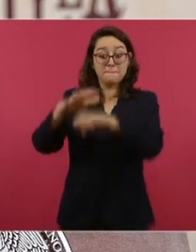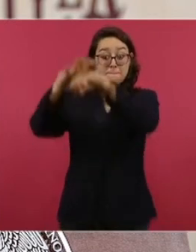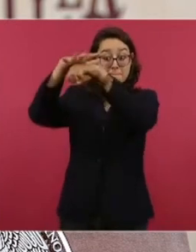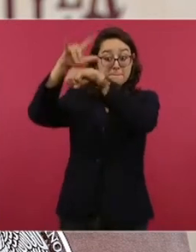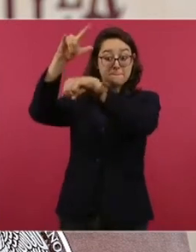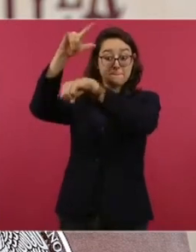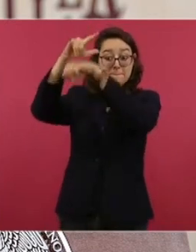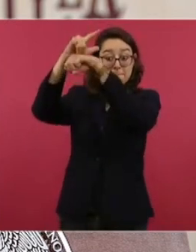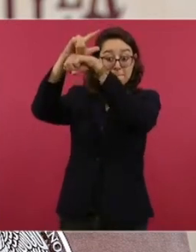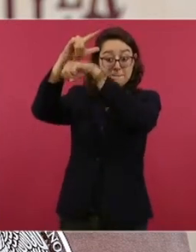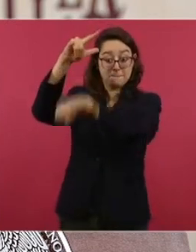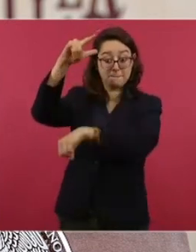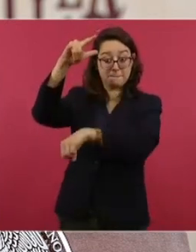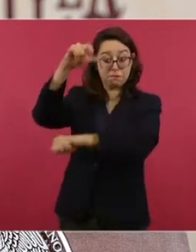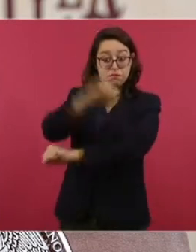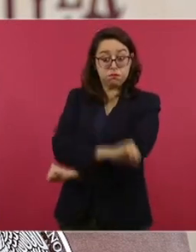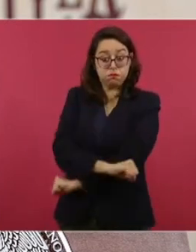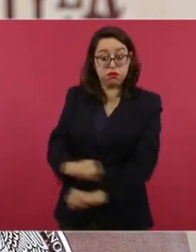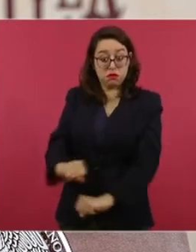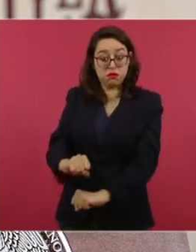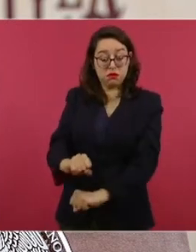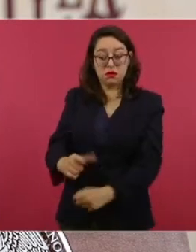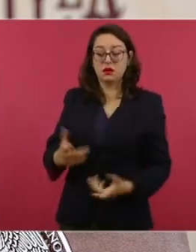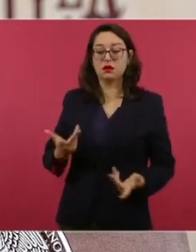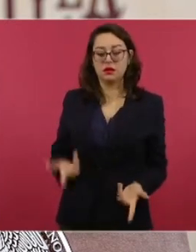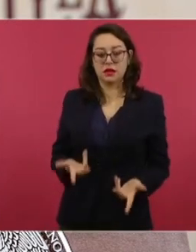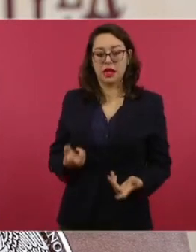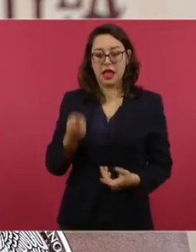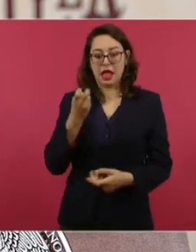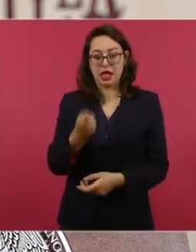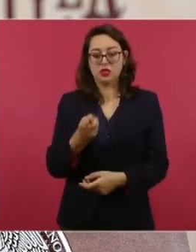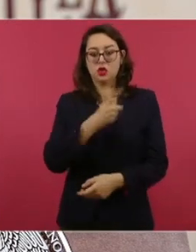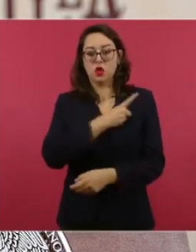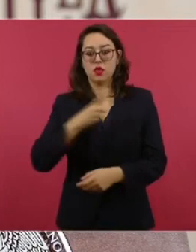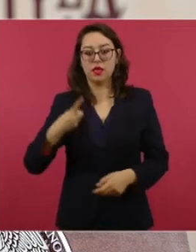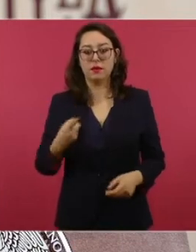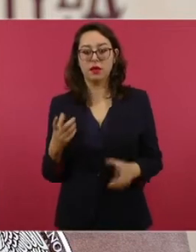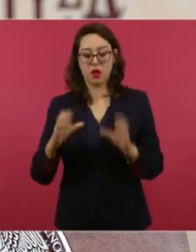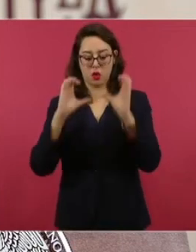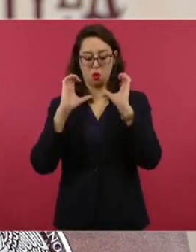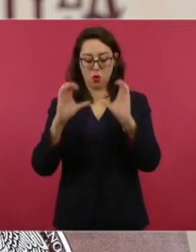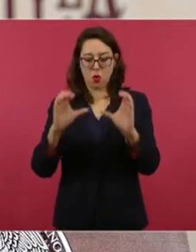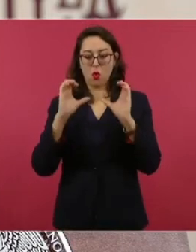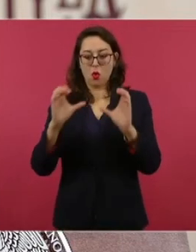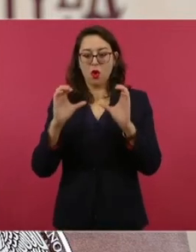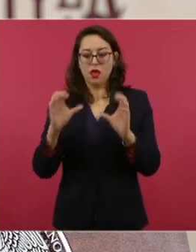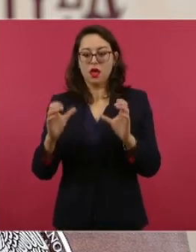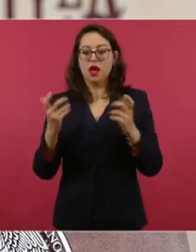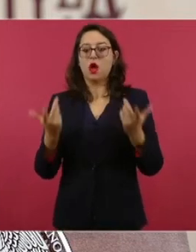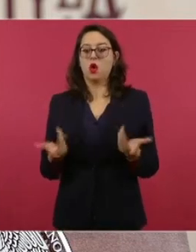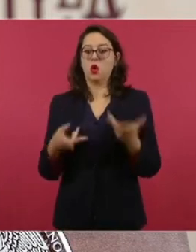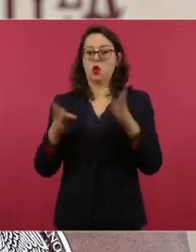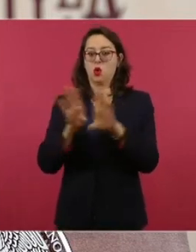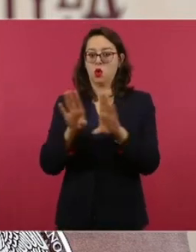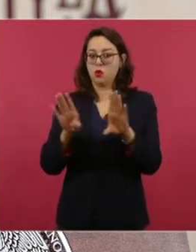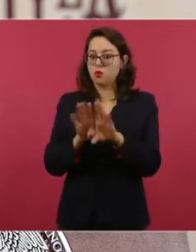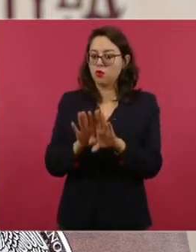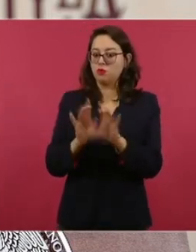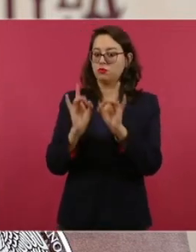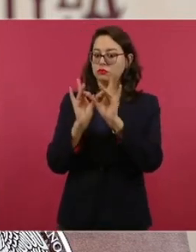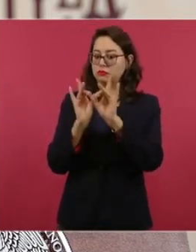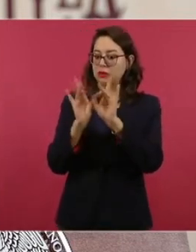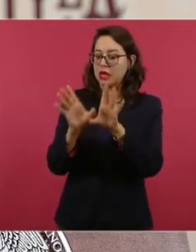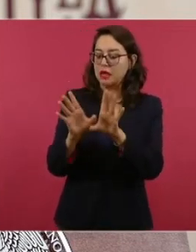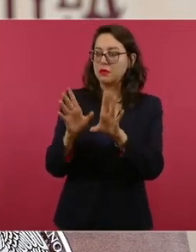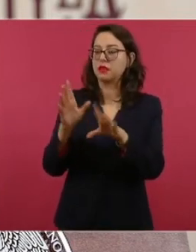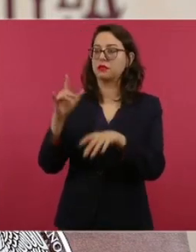Está centrada en eso, en establecer una penalidad a ese